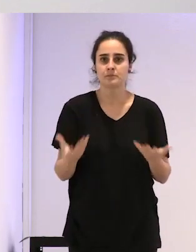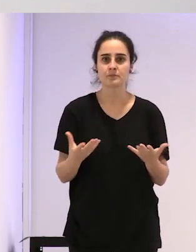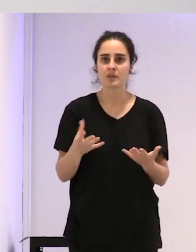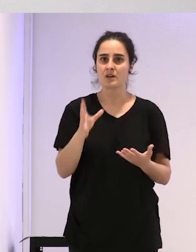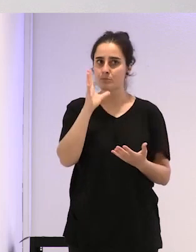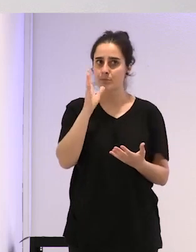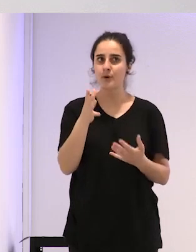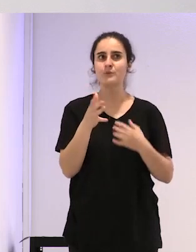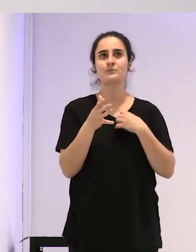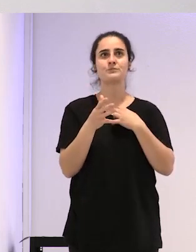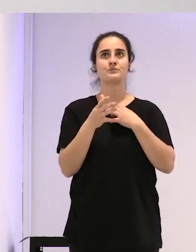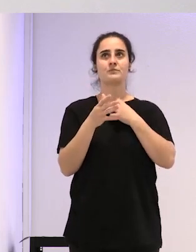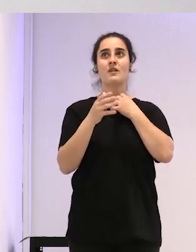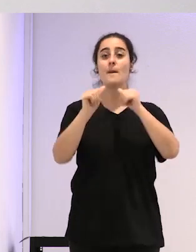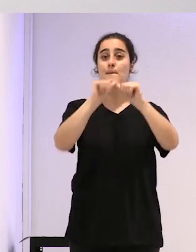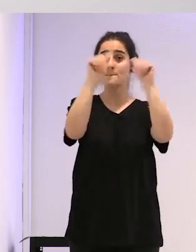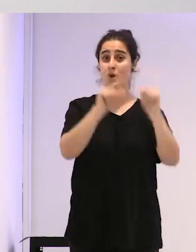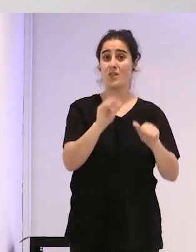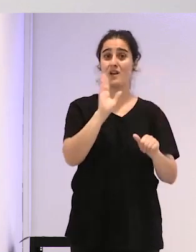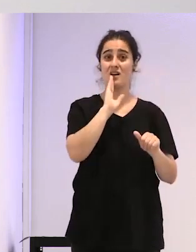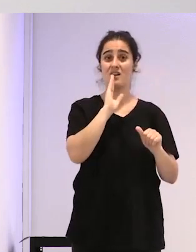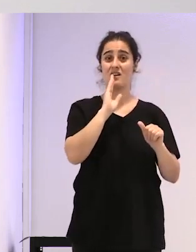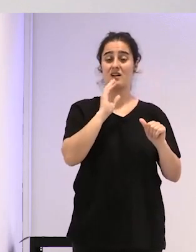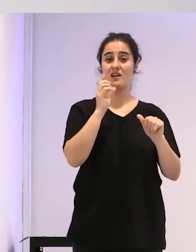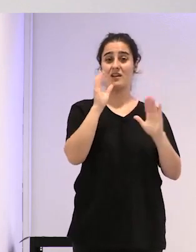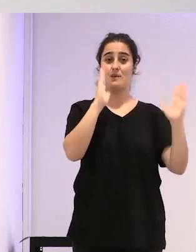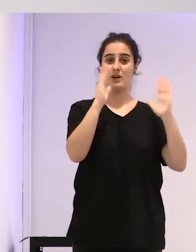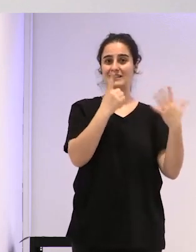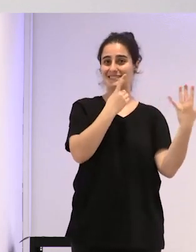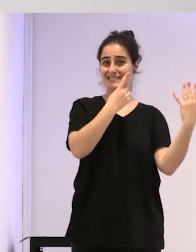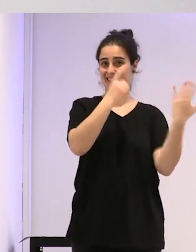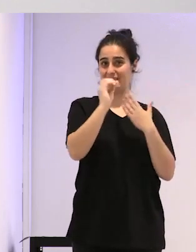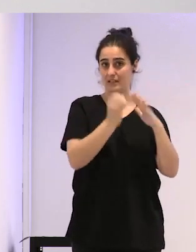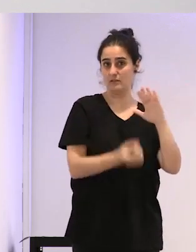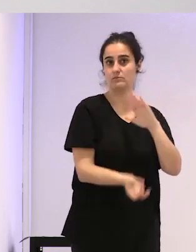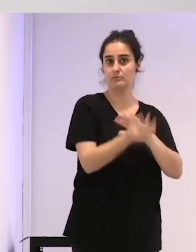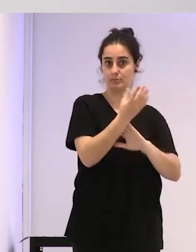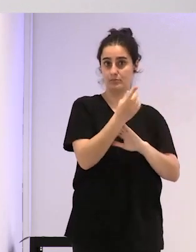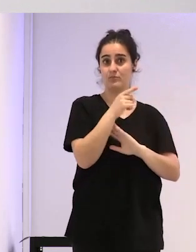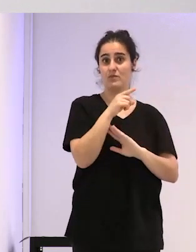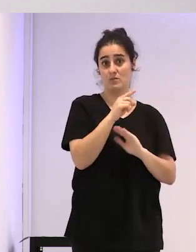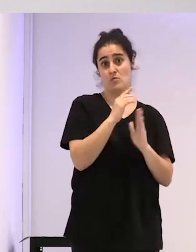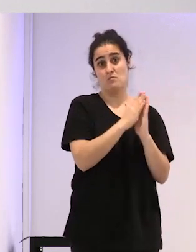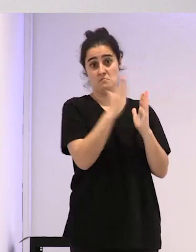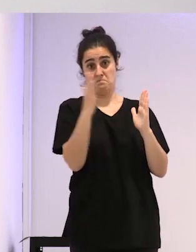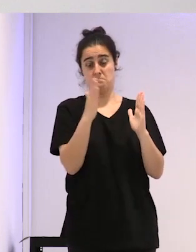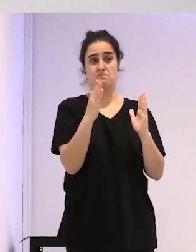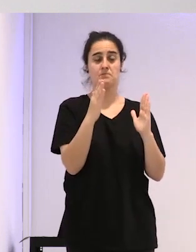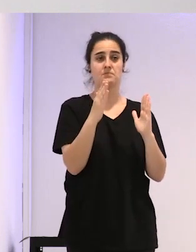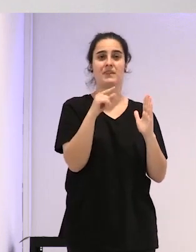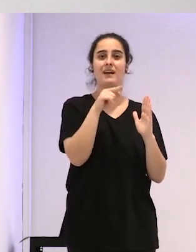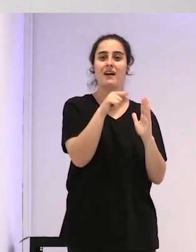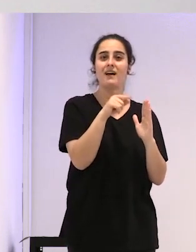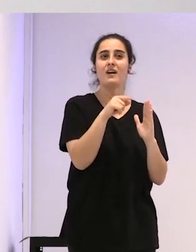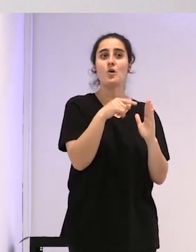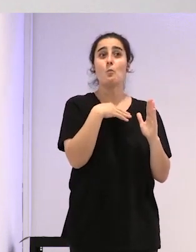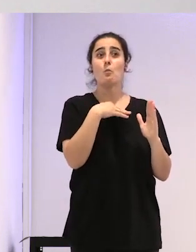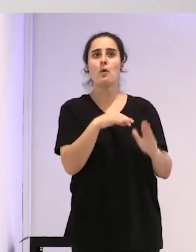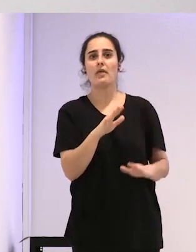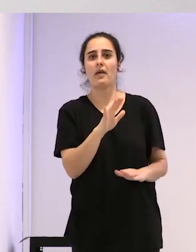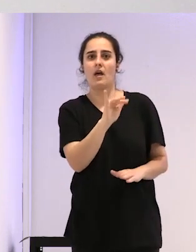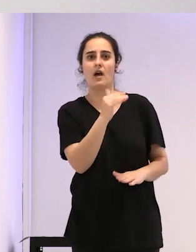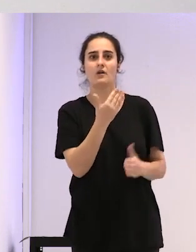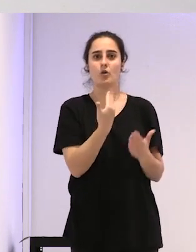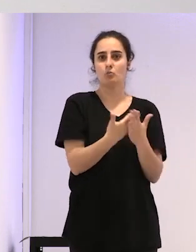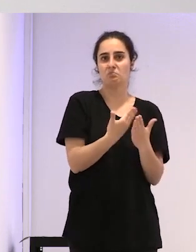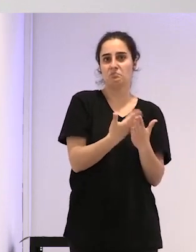que aparece en los años 60 largos y que a lo mejor en aquel momento tenía quizás alguna justificación,